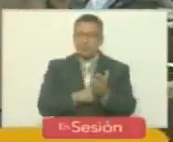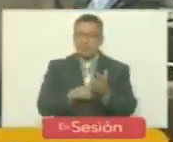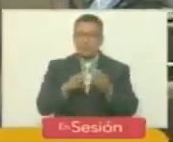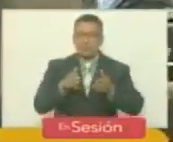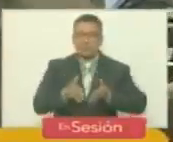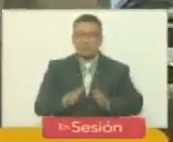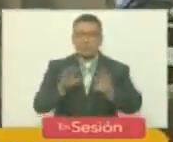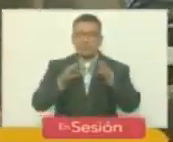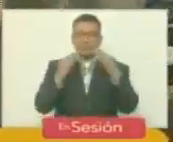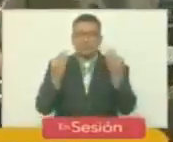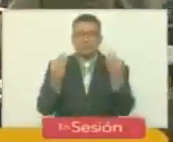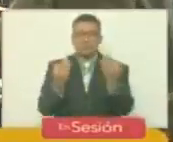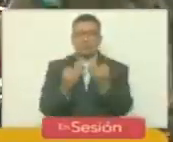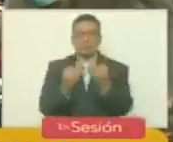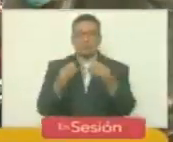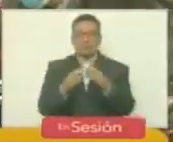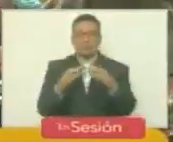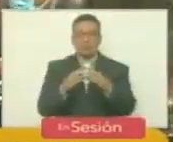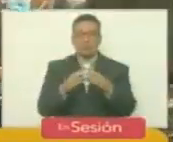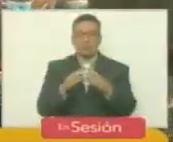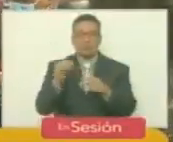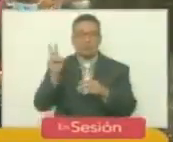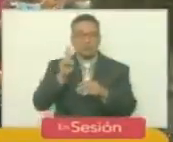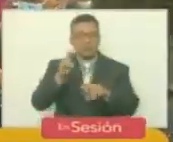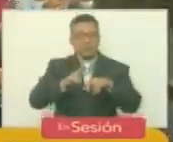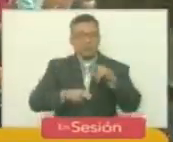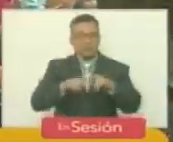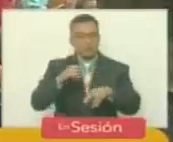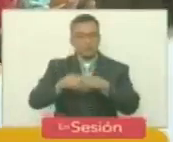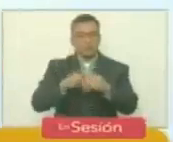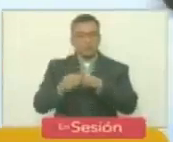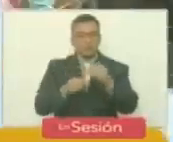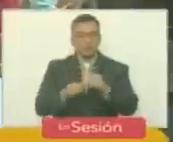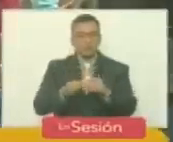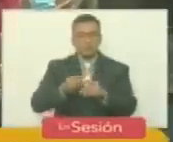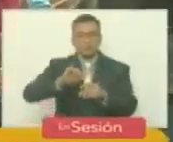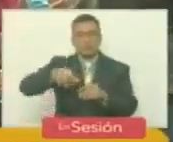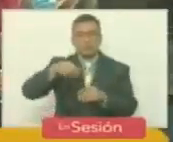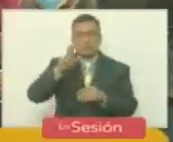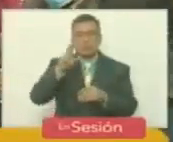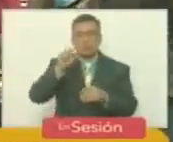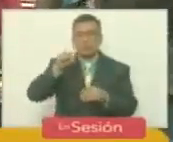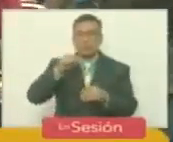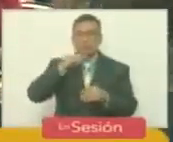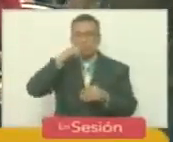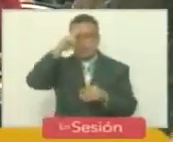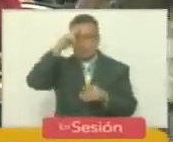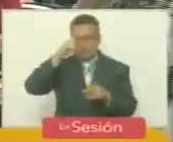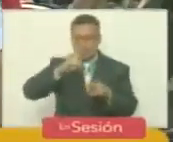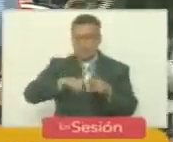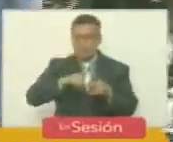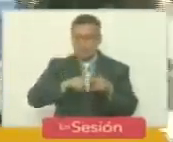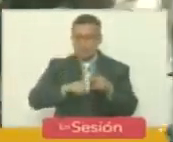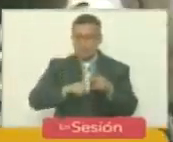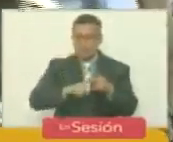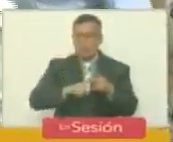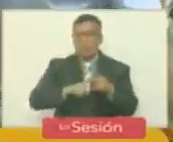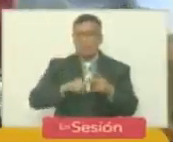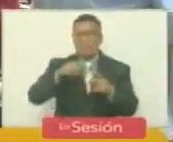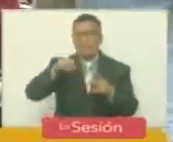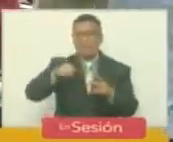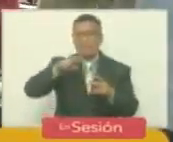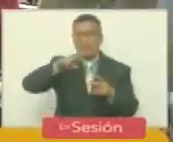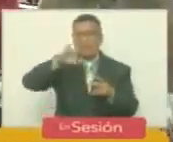seno de una familia de la aristocracia y criolla conformada por Juan Vicente Bolívar Ponte y María Concepción